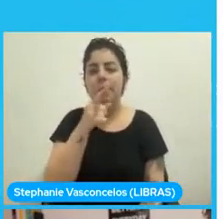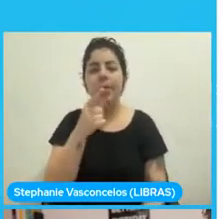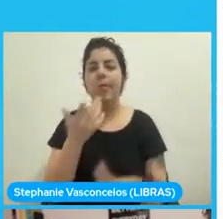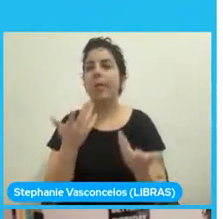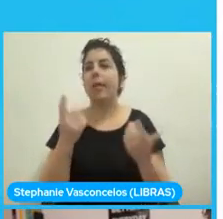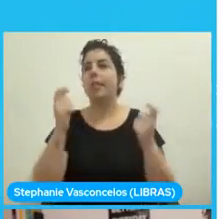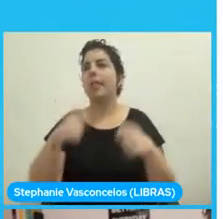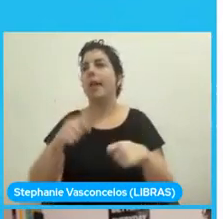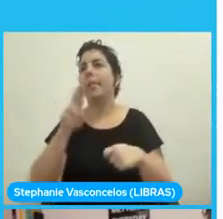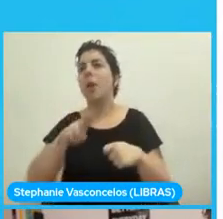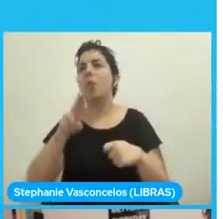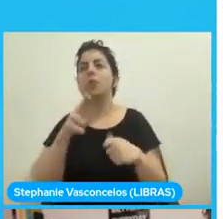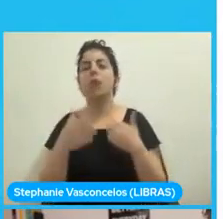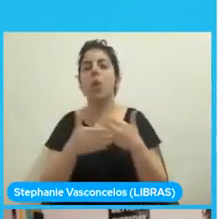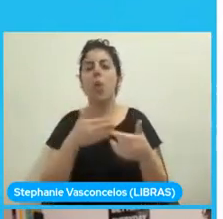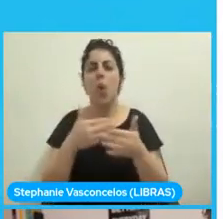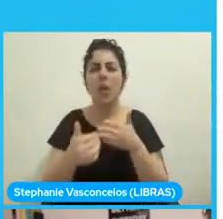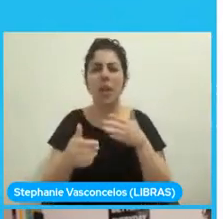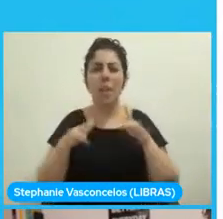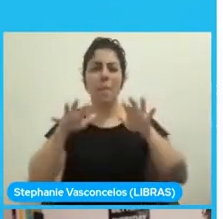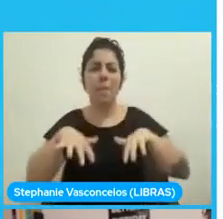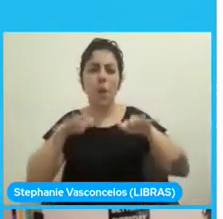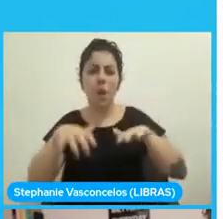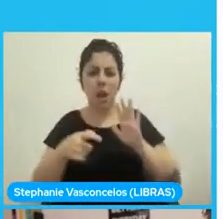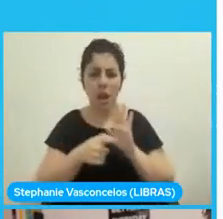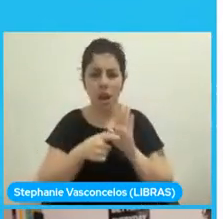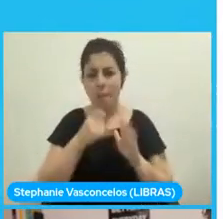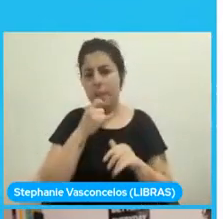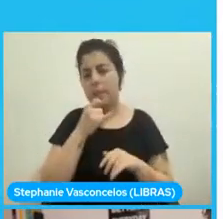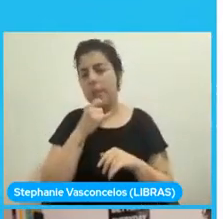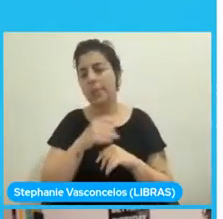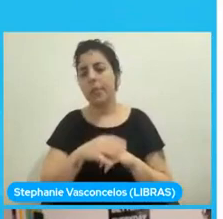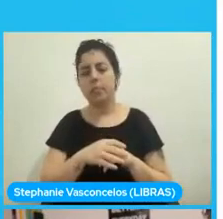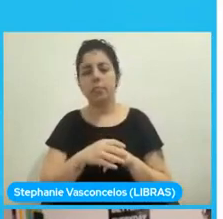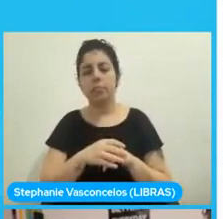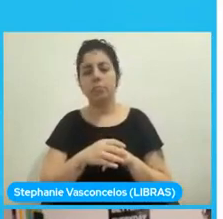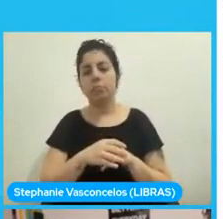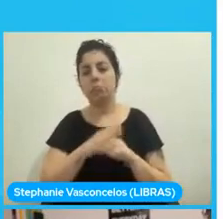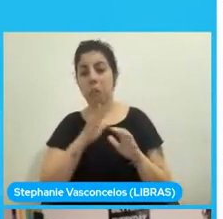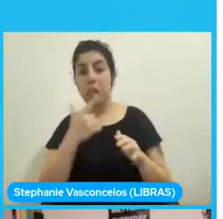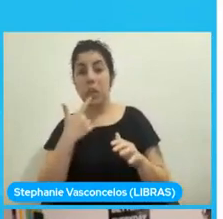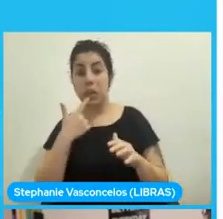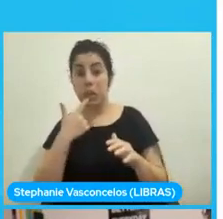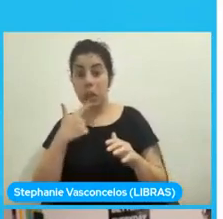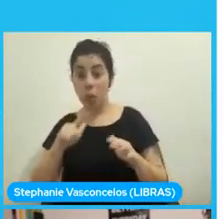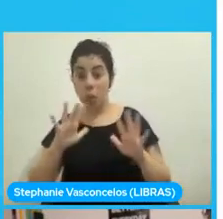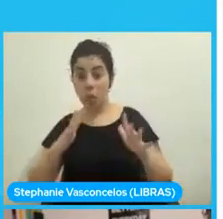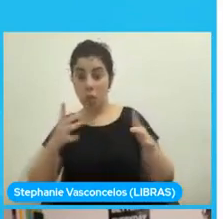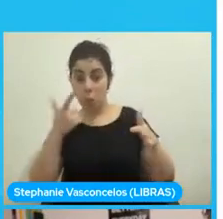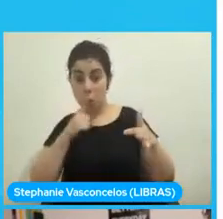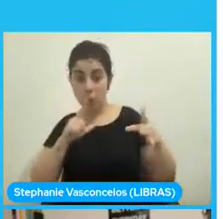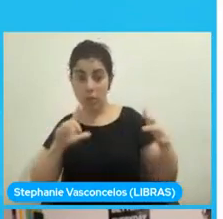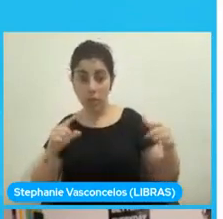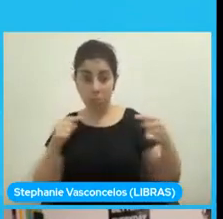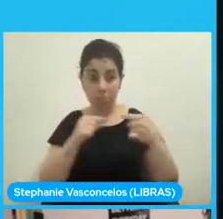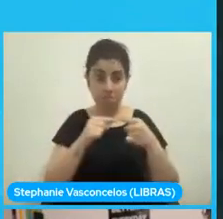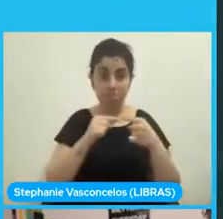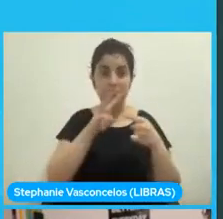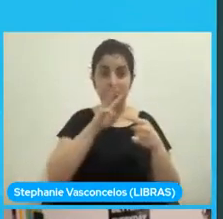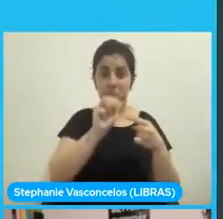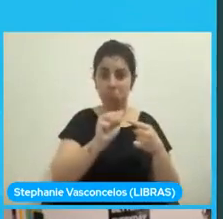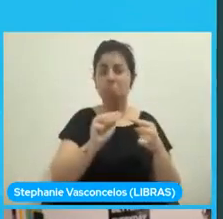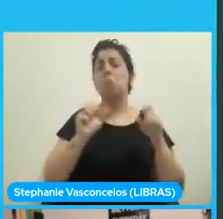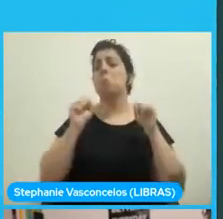que ya esté hecho en un lenguaje de los que ya soportan WebAssembly, pudiéramos hacer lo mismo. Sin mucho problema.